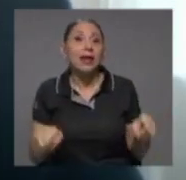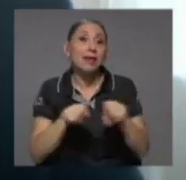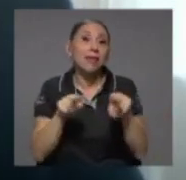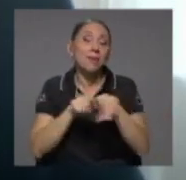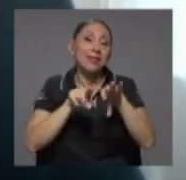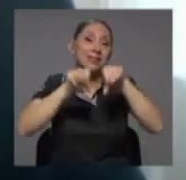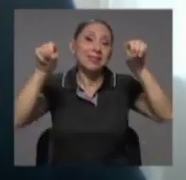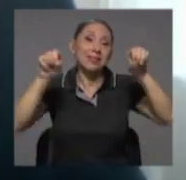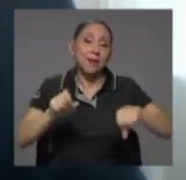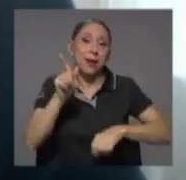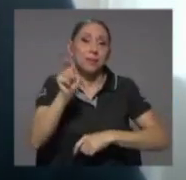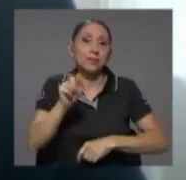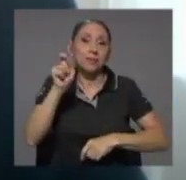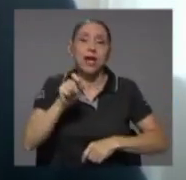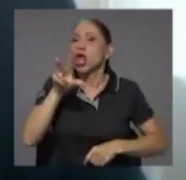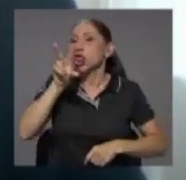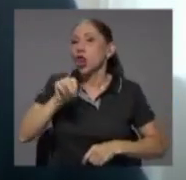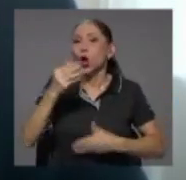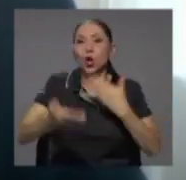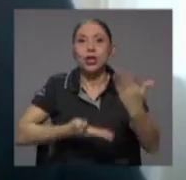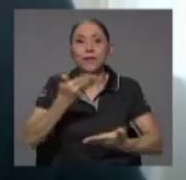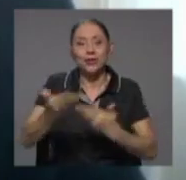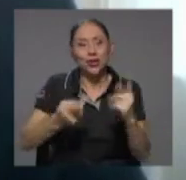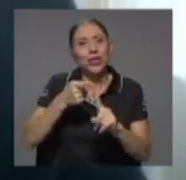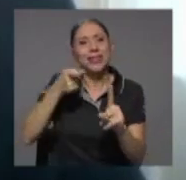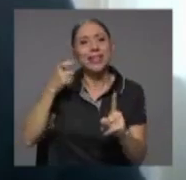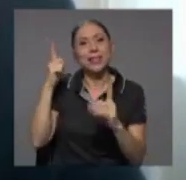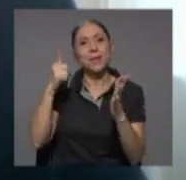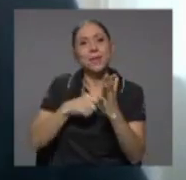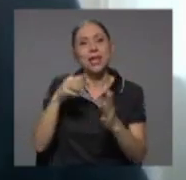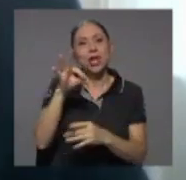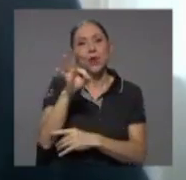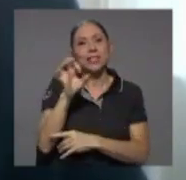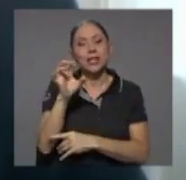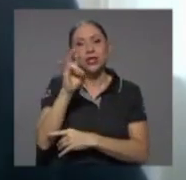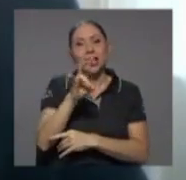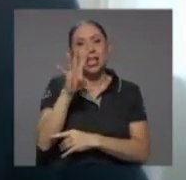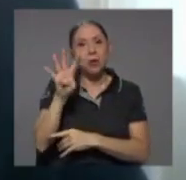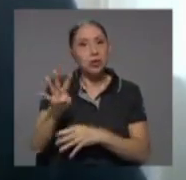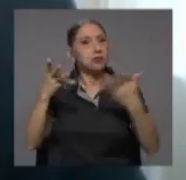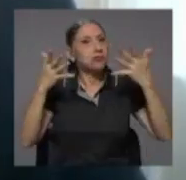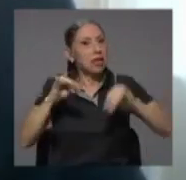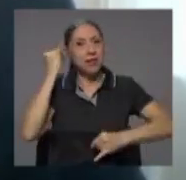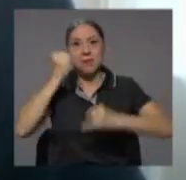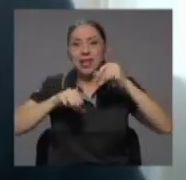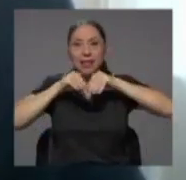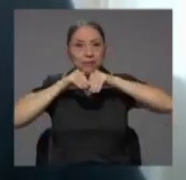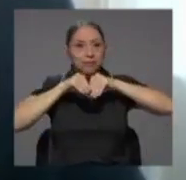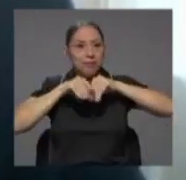no contributivo que también desde 1974 termina de universalizar el acceso